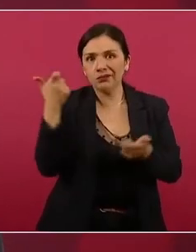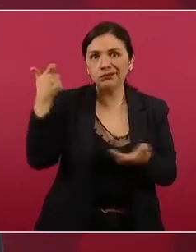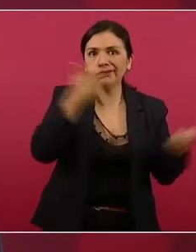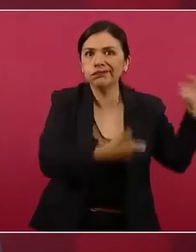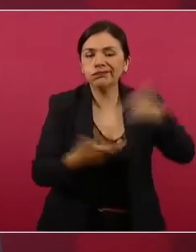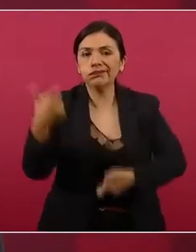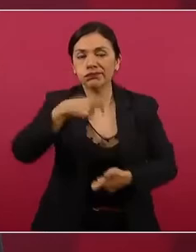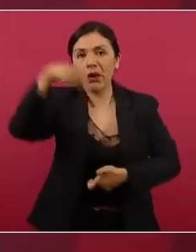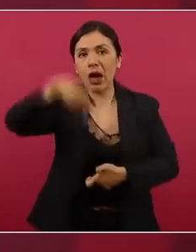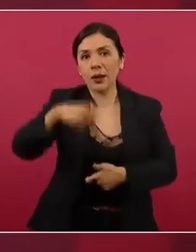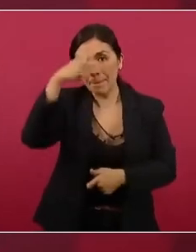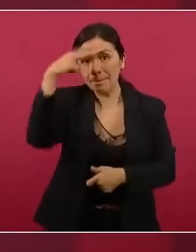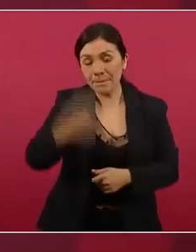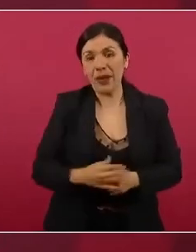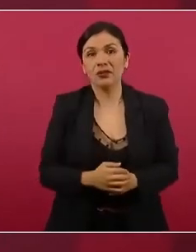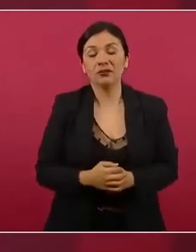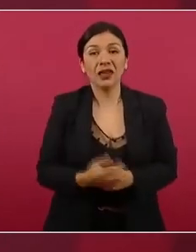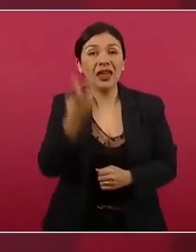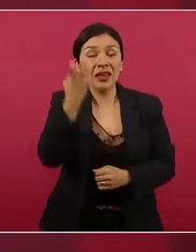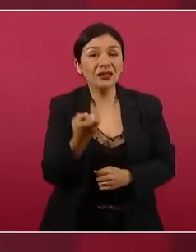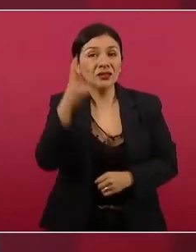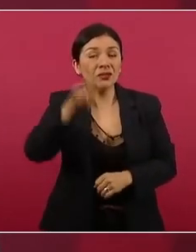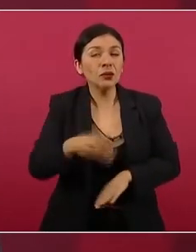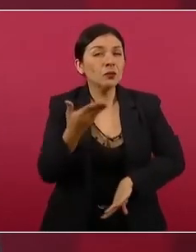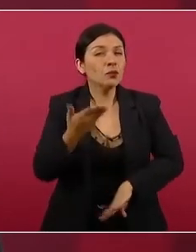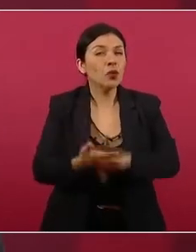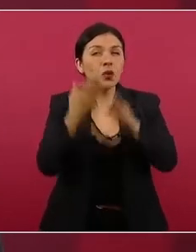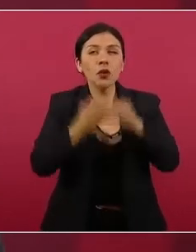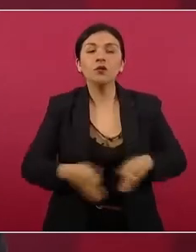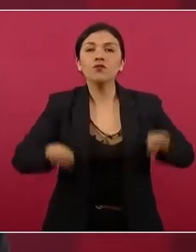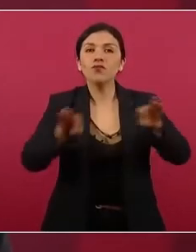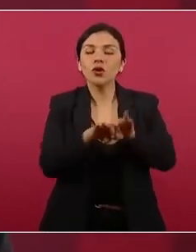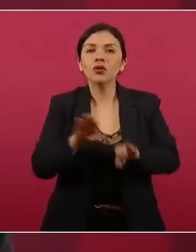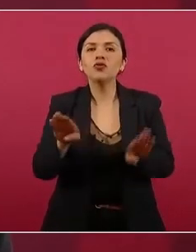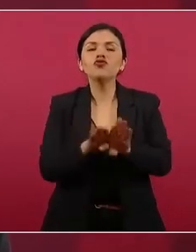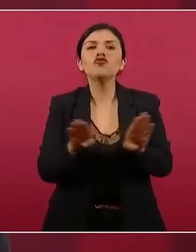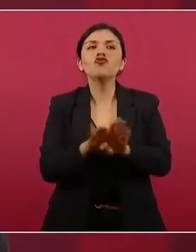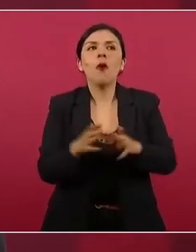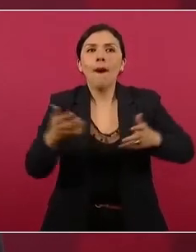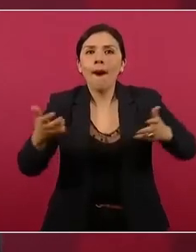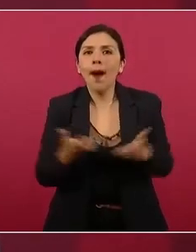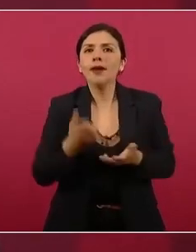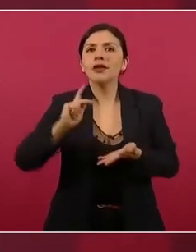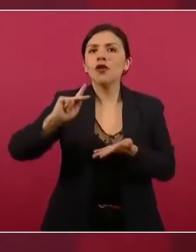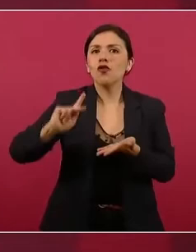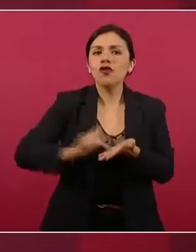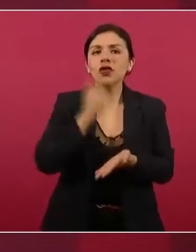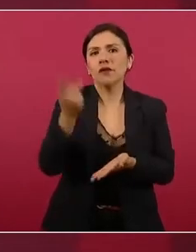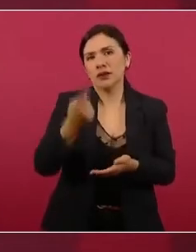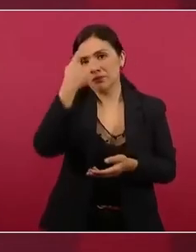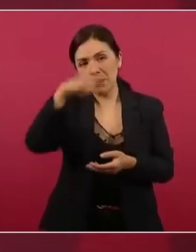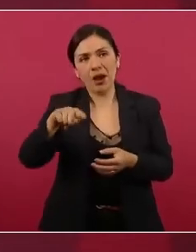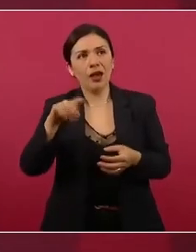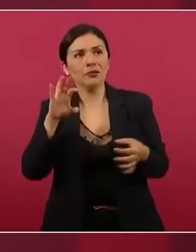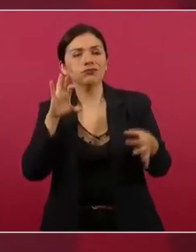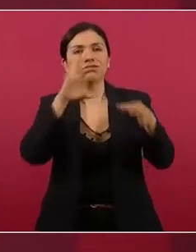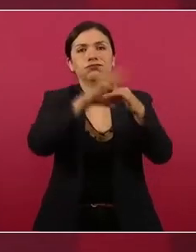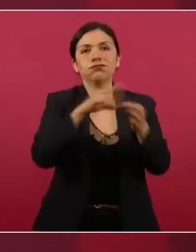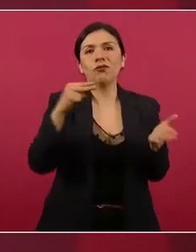Fue muy importante el volver a suscribir el tratado,